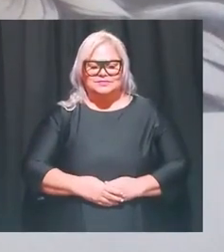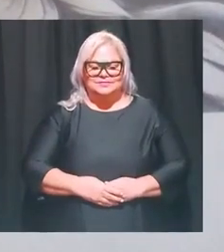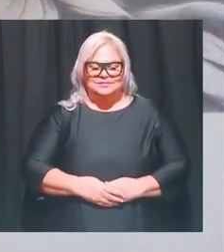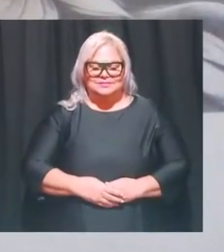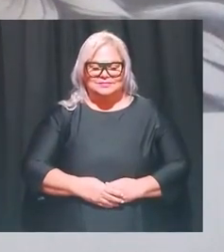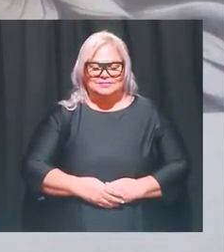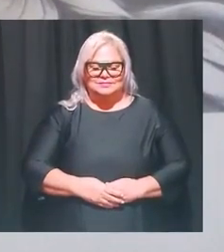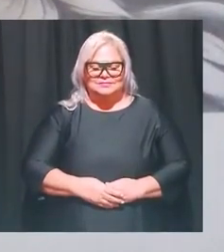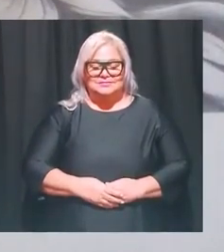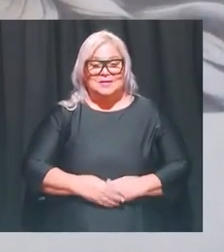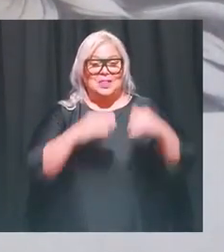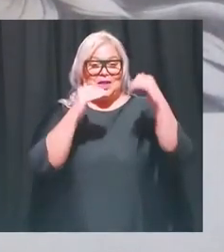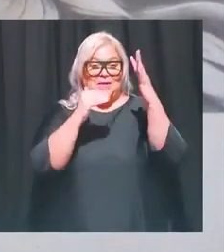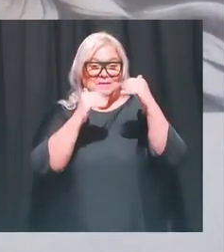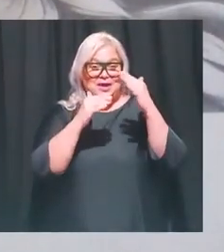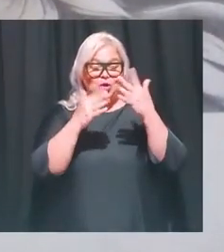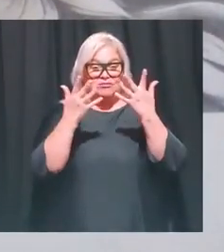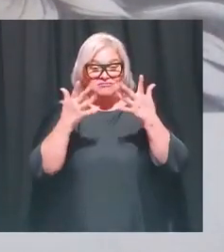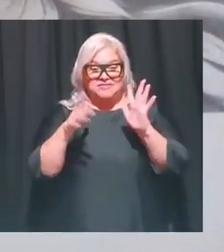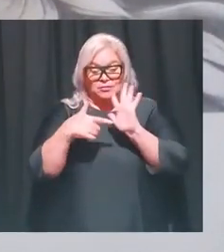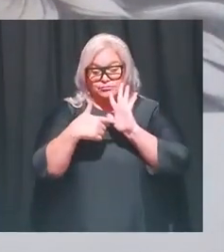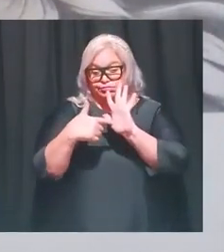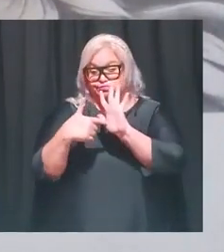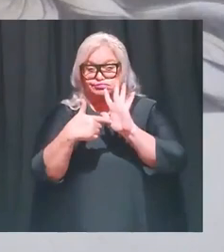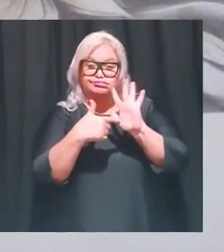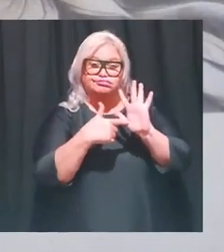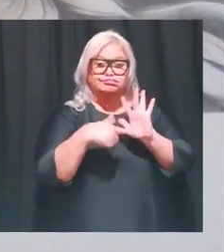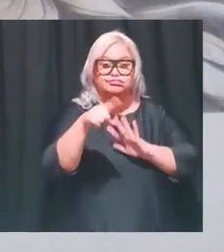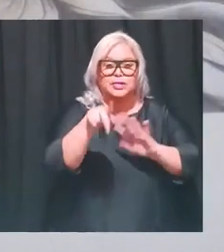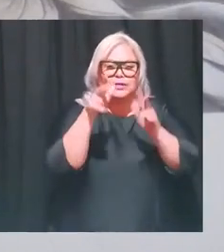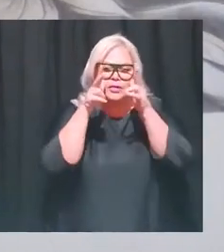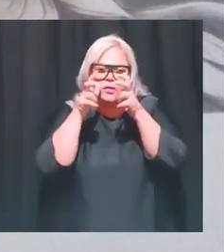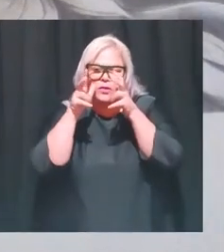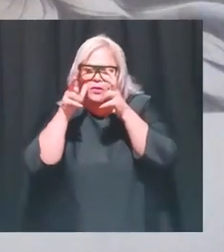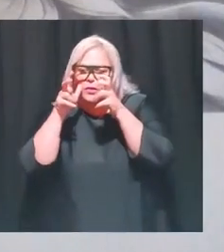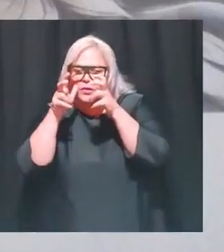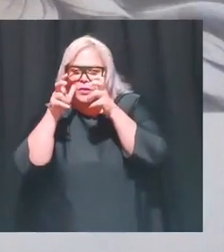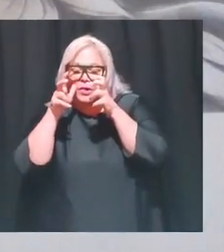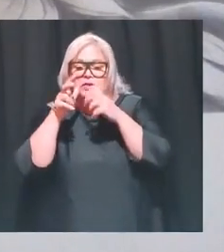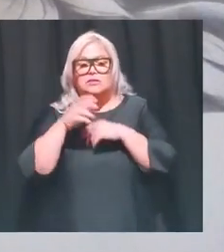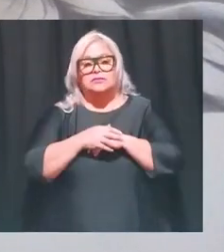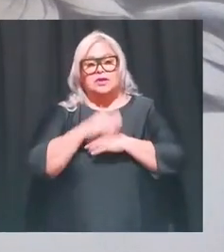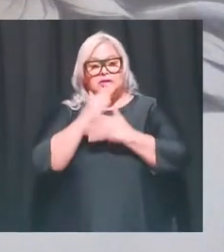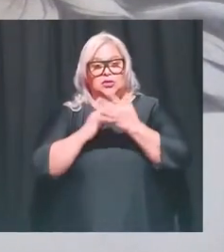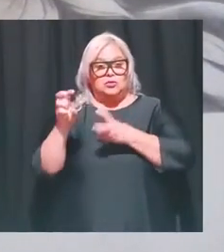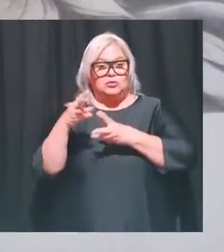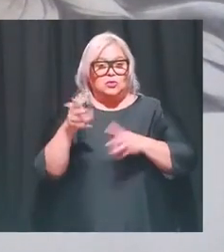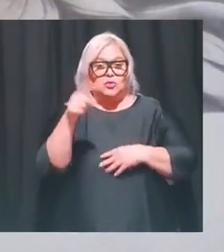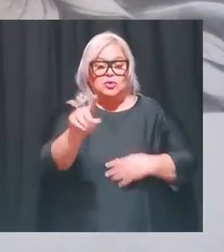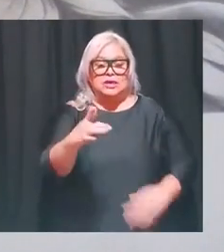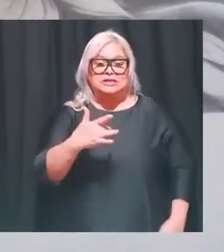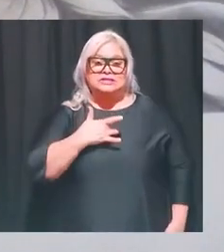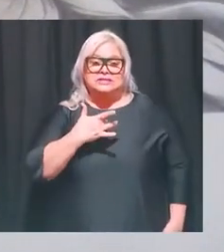bueno espero que después de haber visto todas esas imágenes que de alguna manera u otra pues se sientan